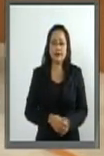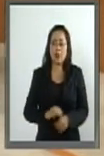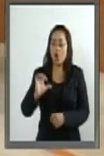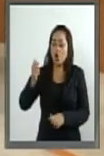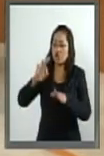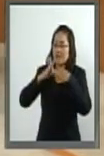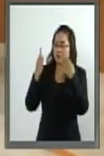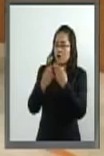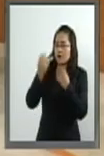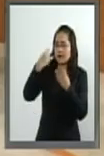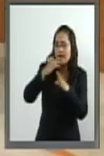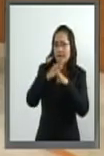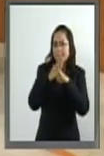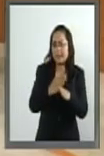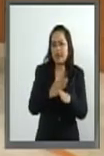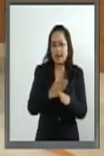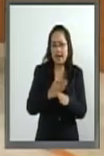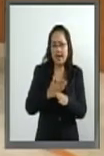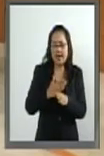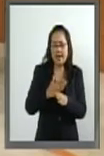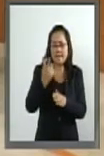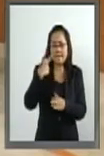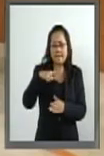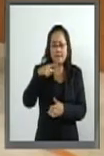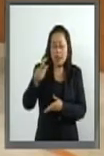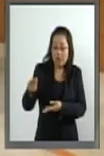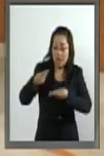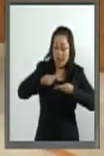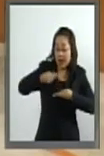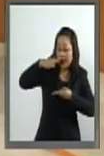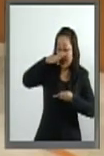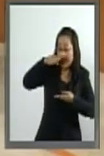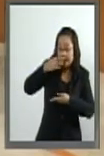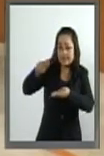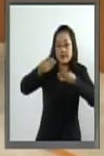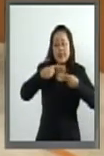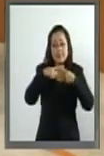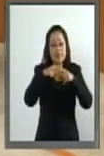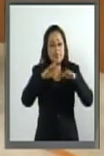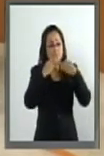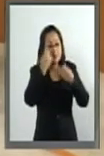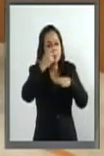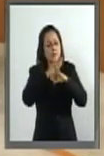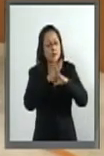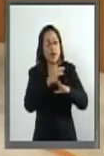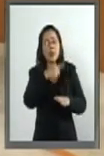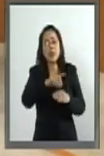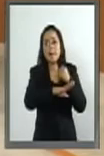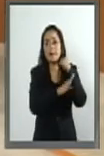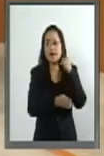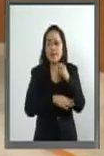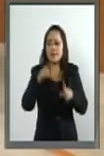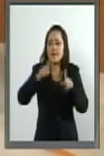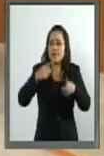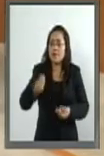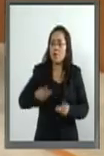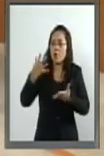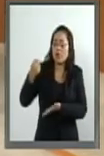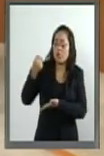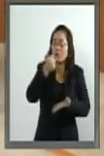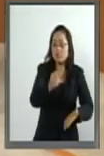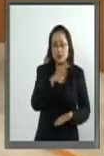métodos profilácticos sin costo al momento de recibirlos de acuerdo a la disponibilidad presupuestal,